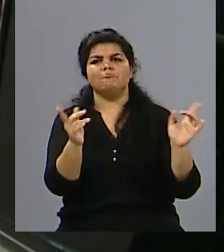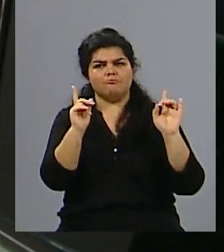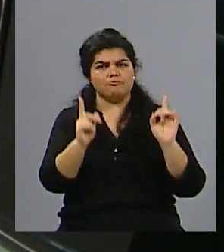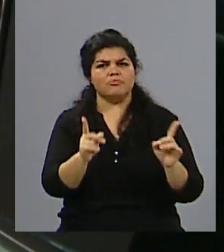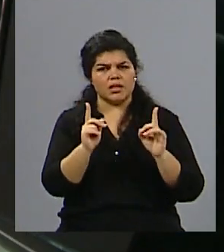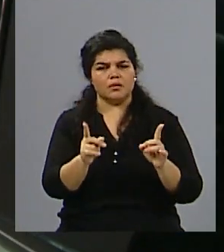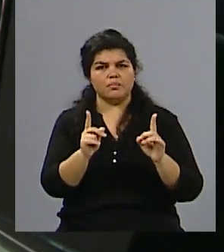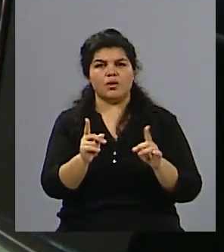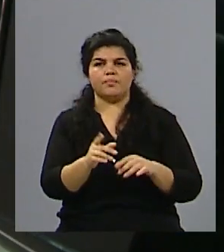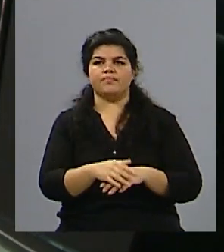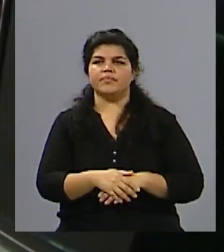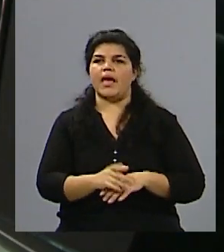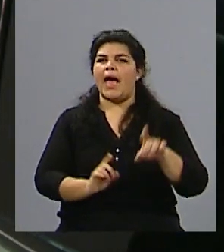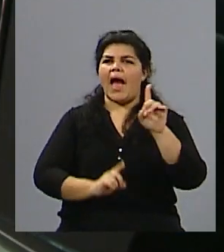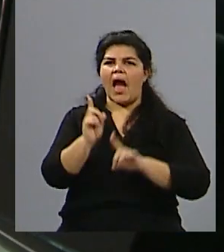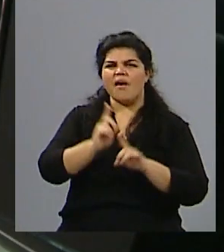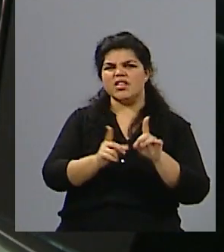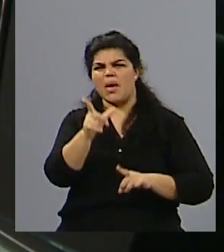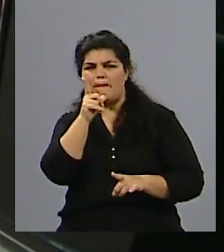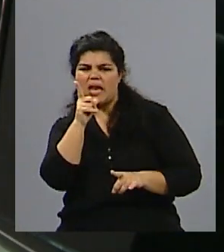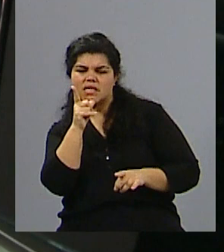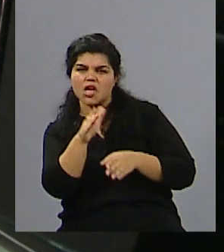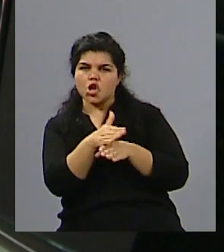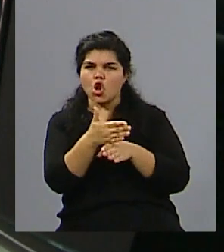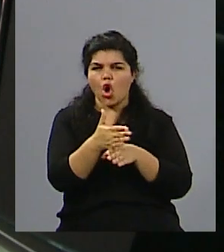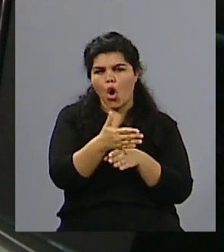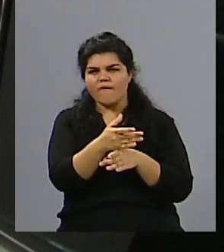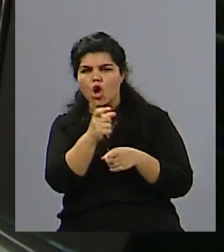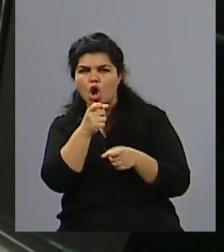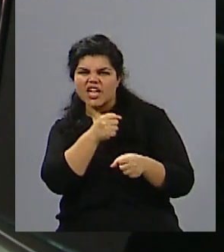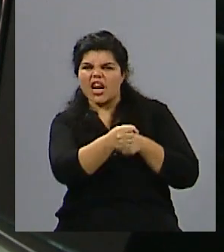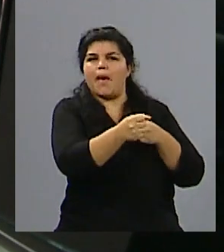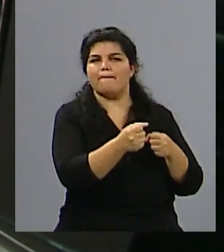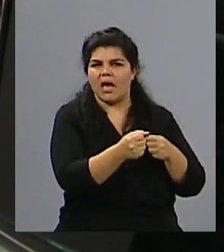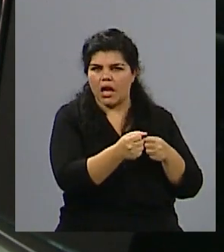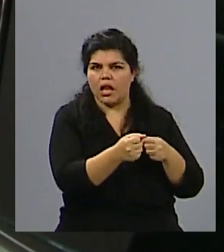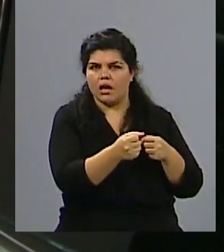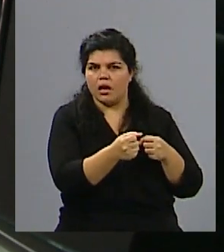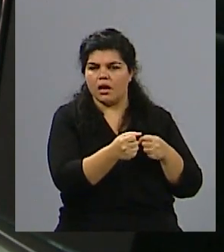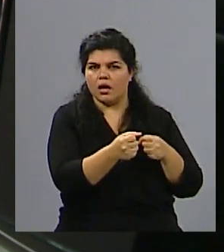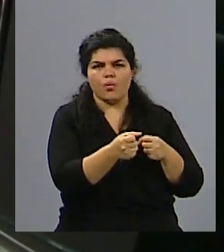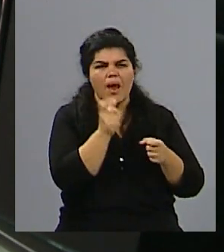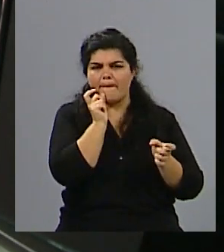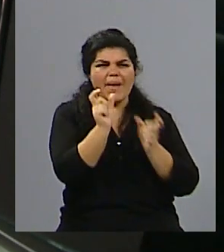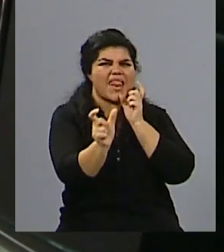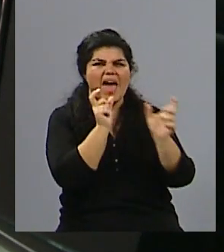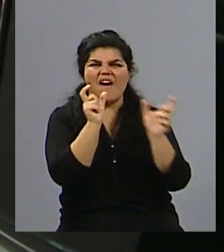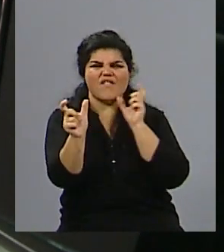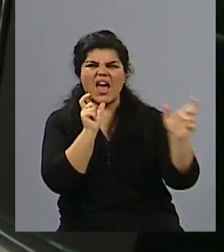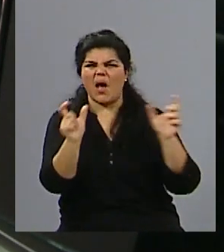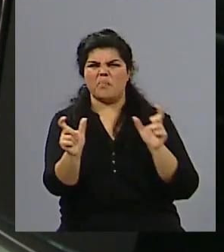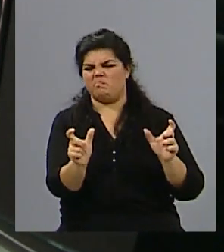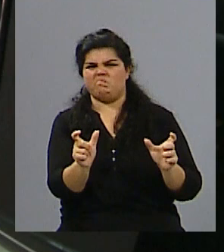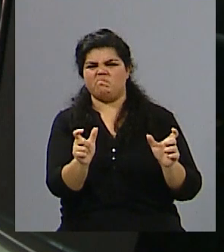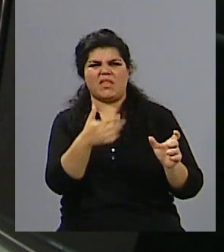otros tiempos como crimen pasional o con otros términos que realmente no representan lo que pasa.